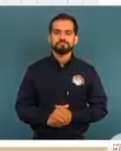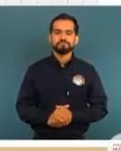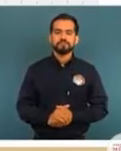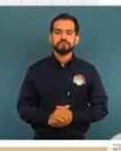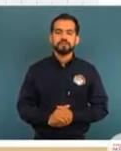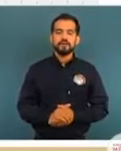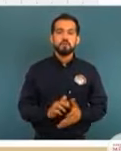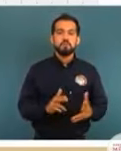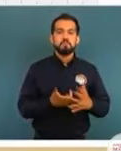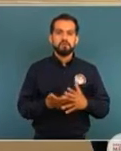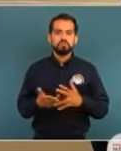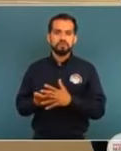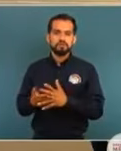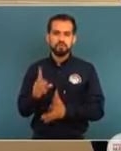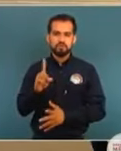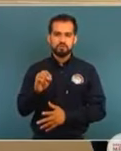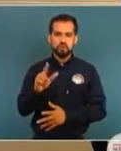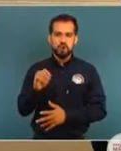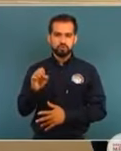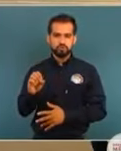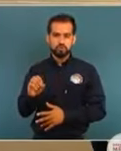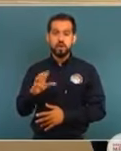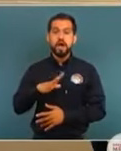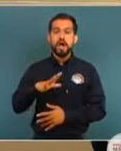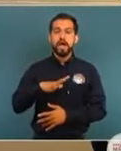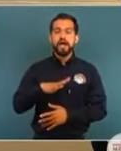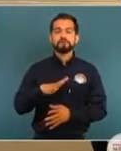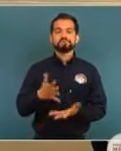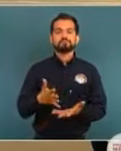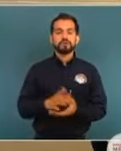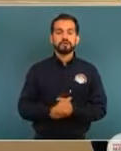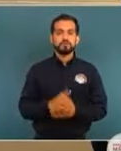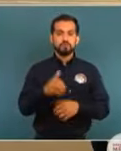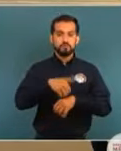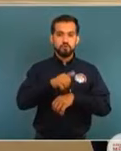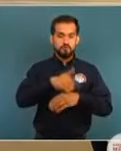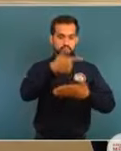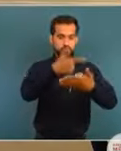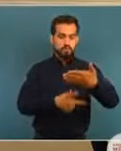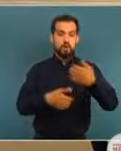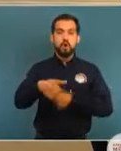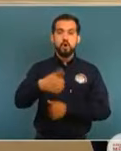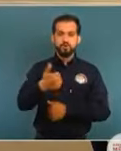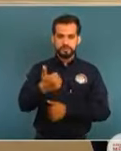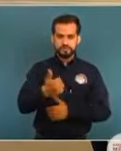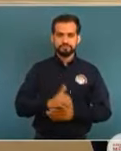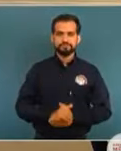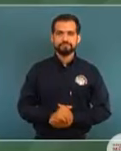En homicidios dolosos, tienen la clasificación número 11.